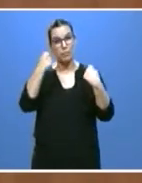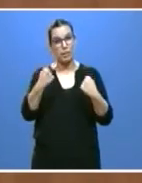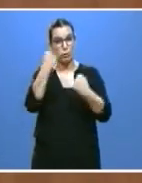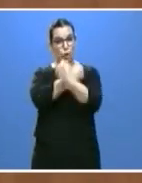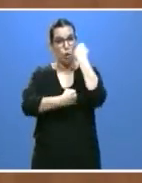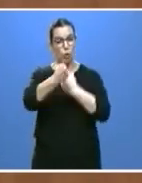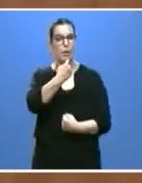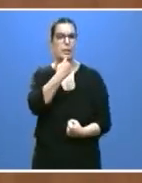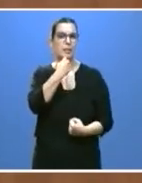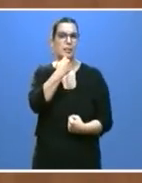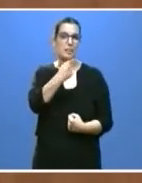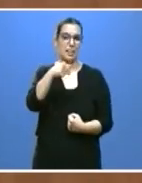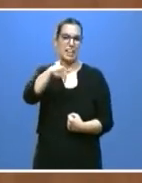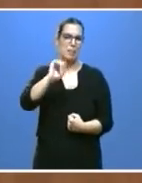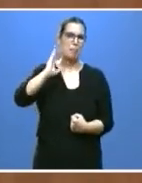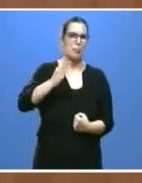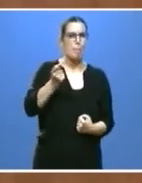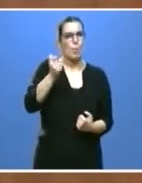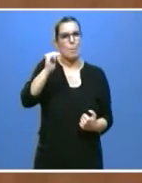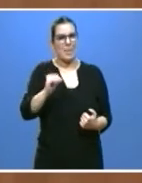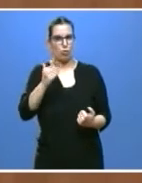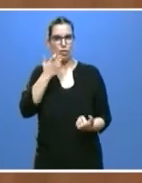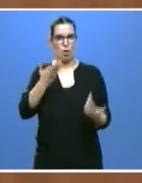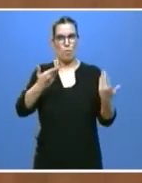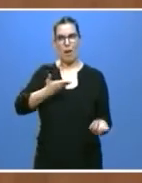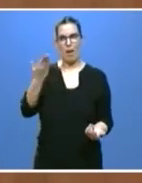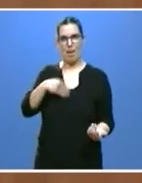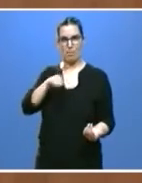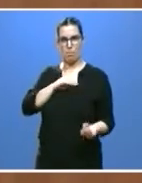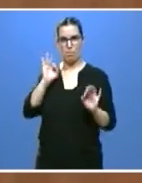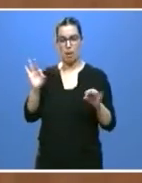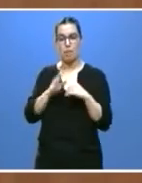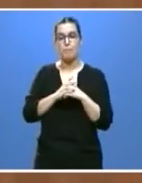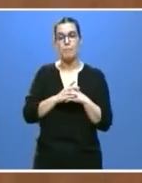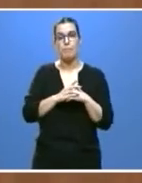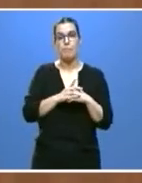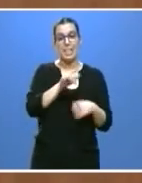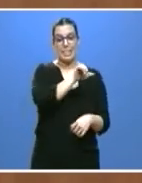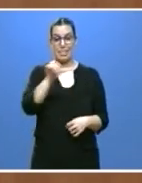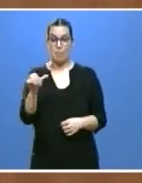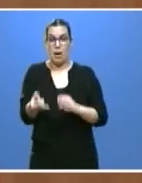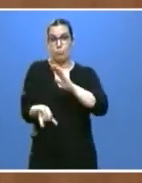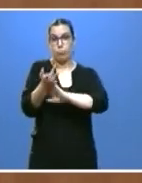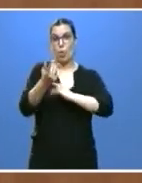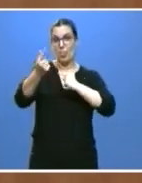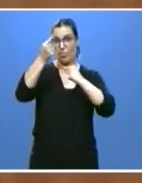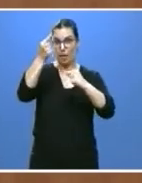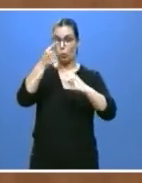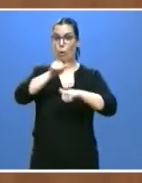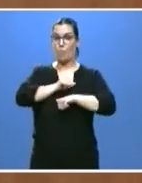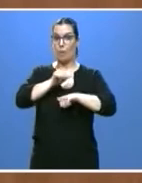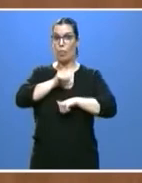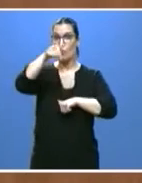que será menos acusado. Castilla y León, a la espera de los datos de esta misma semana, supera los